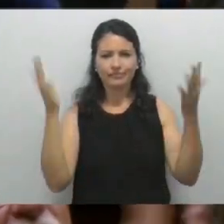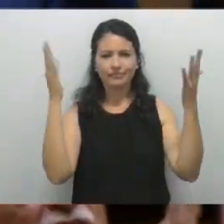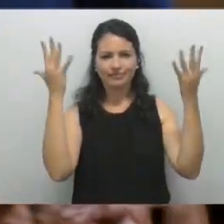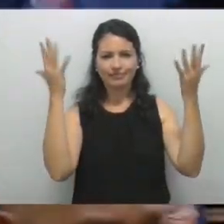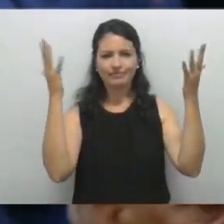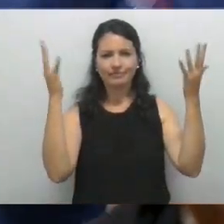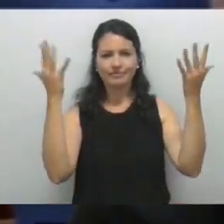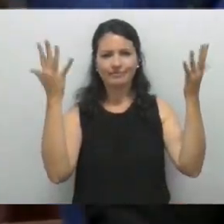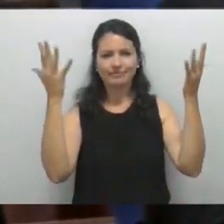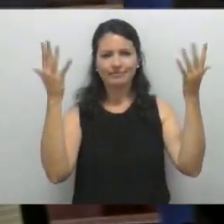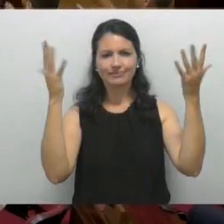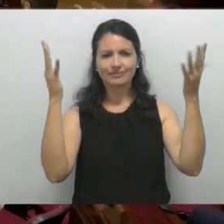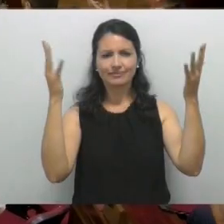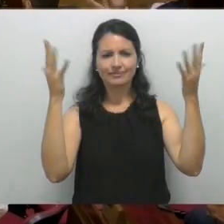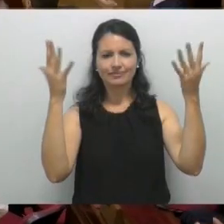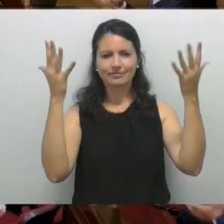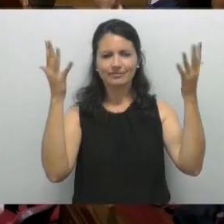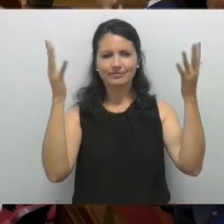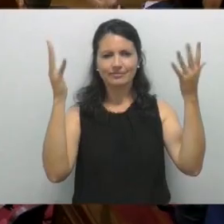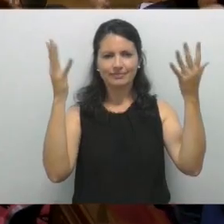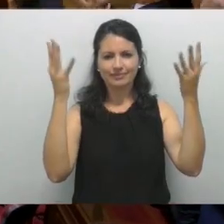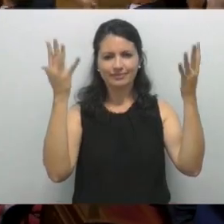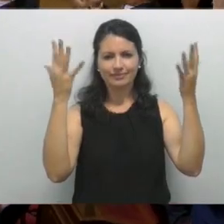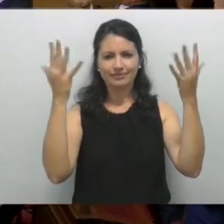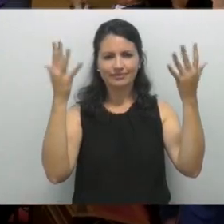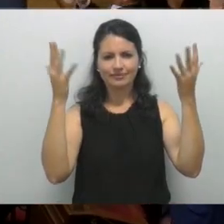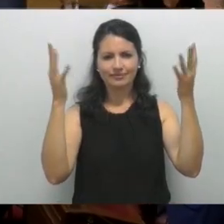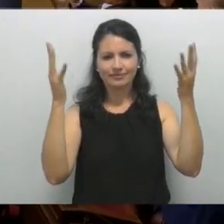¡Aplausos! ¡Aplausos! ¡Aplausos!